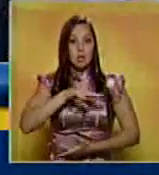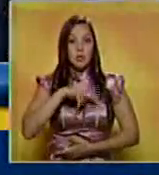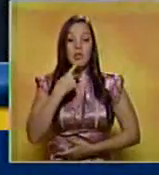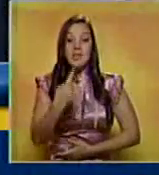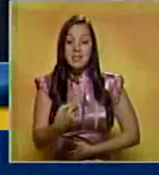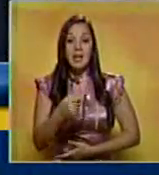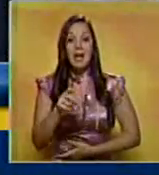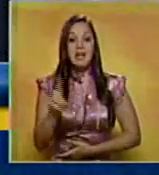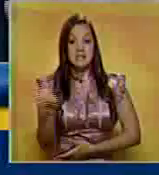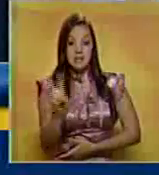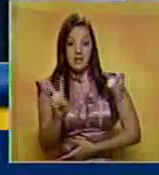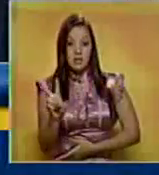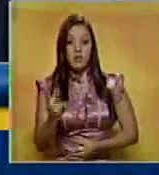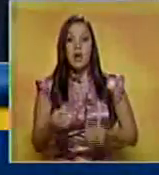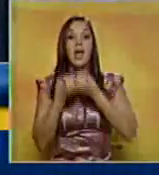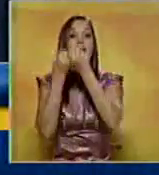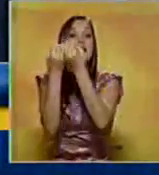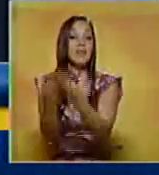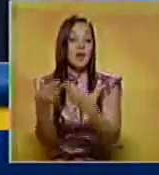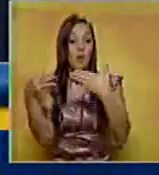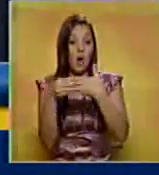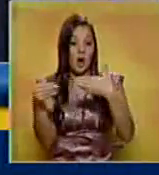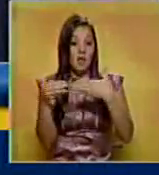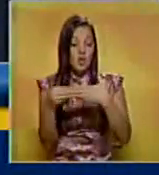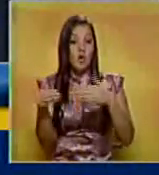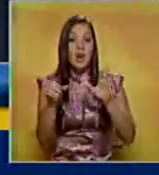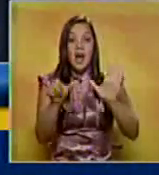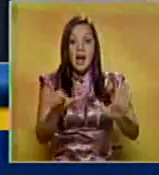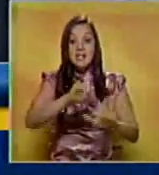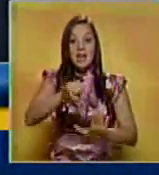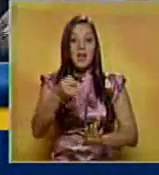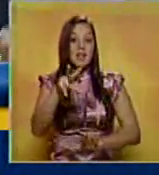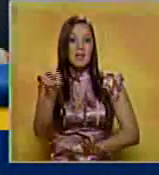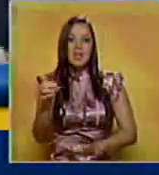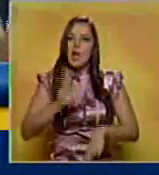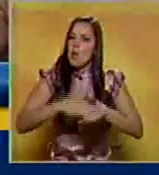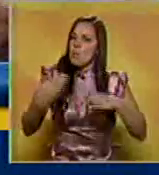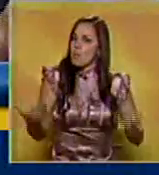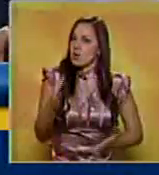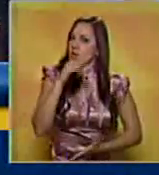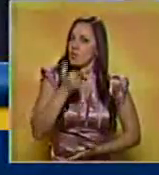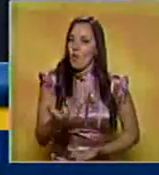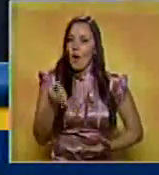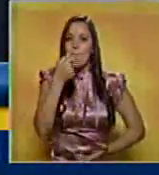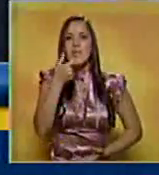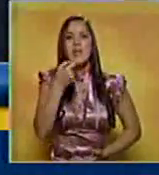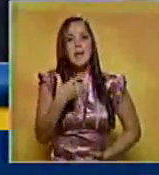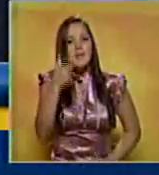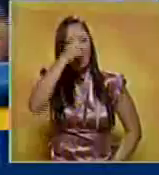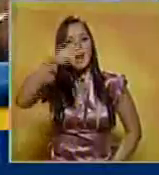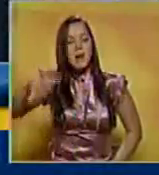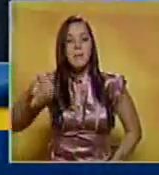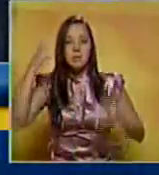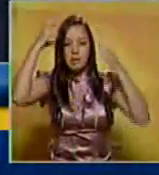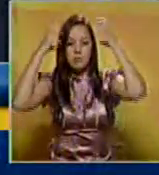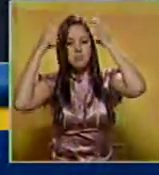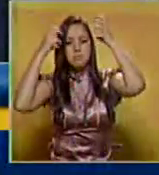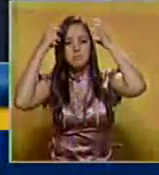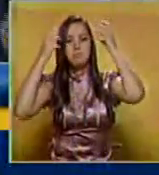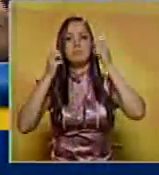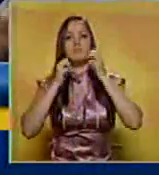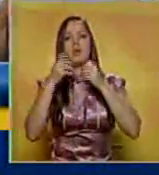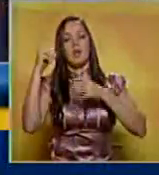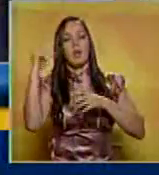Estado venezolano le entregó el dólar a 6.30, ¿por qué no hay medicamentos para las personas que convulsionan? ¿Por qué no hay